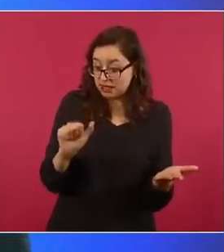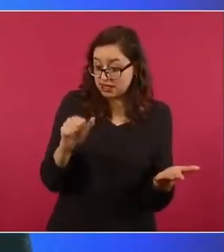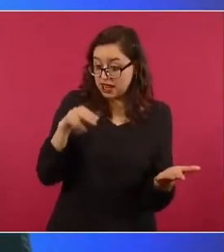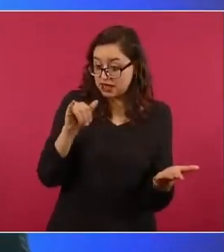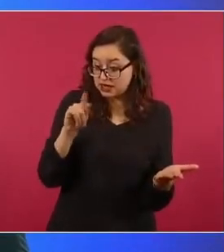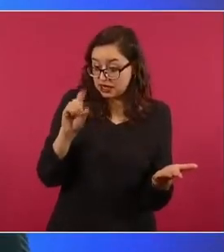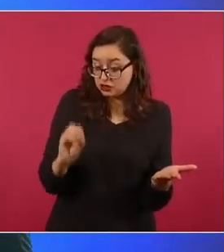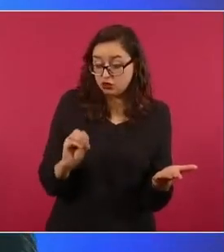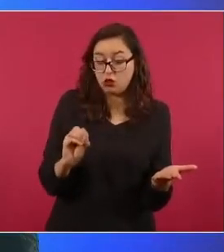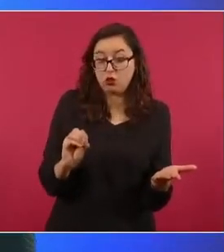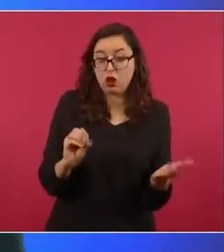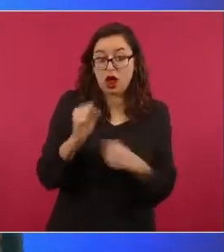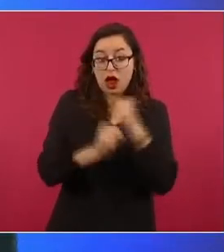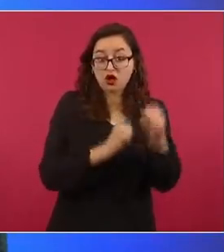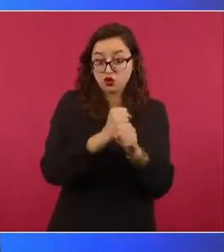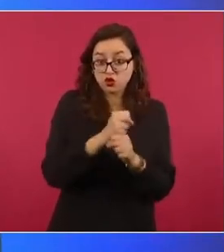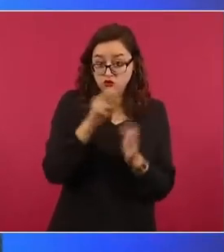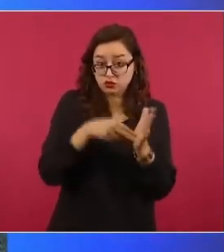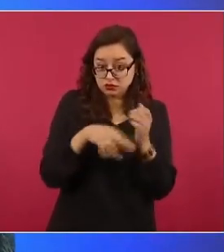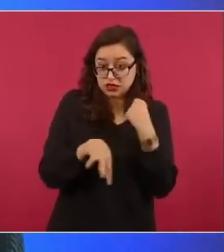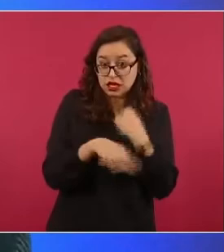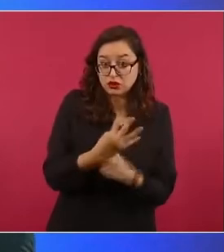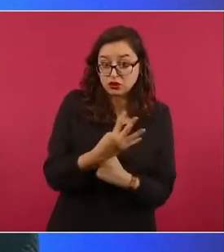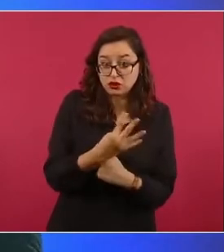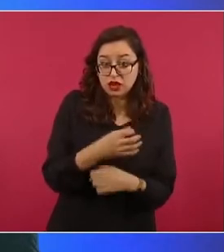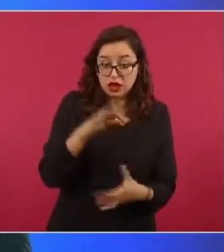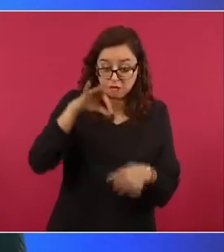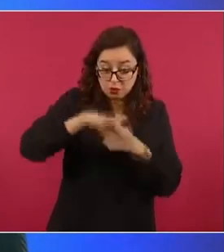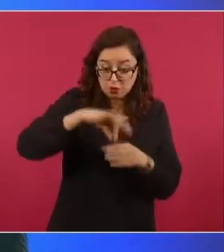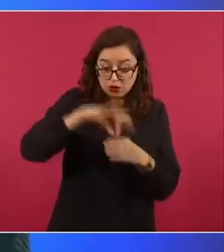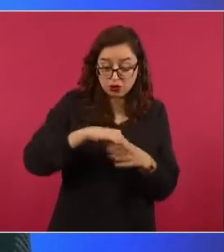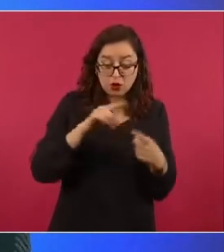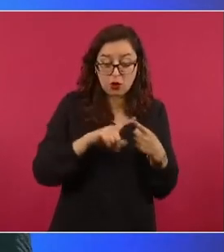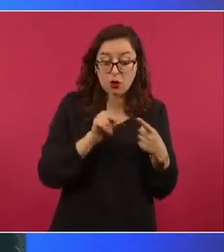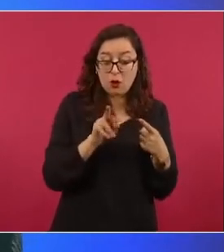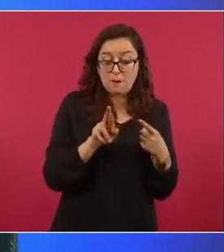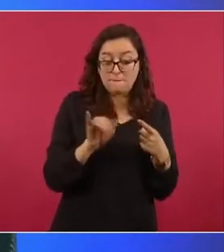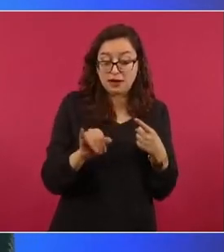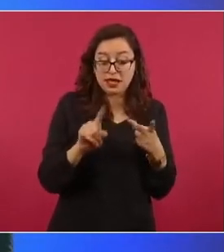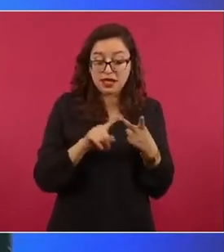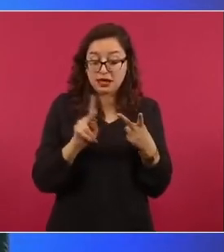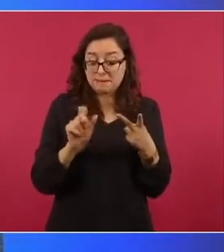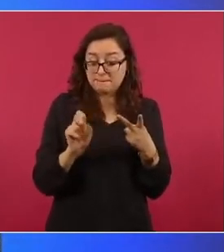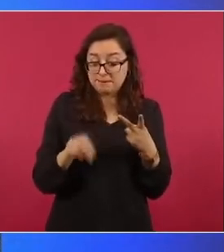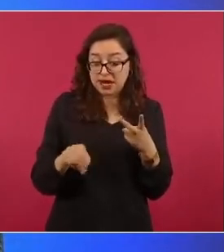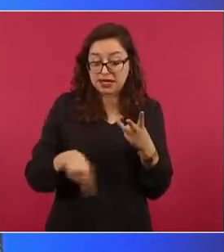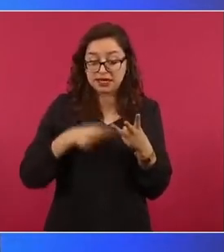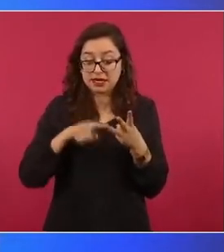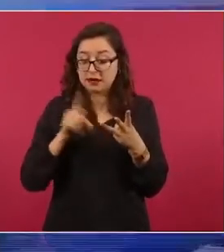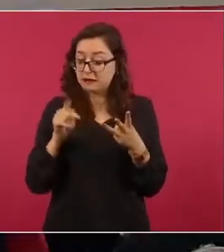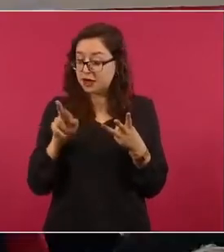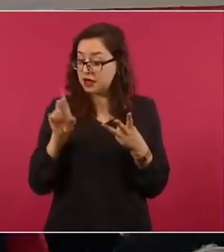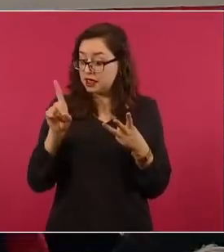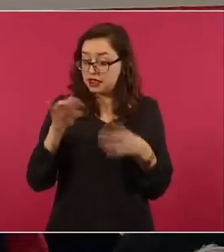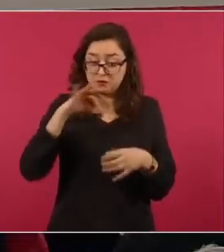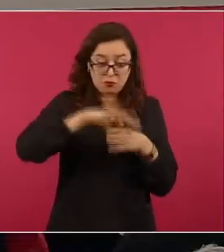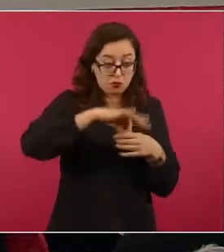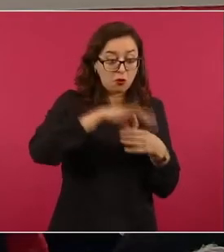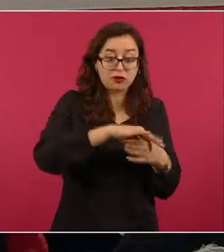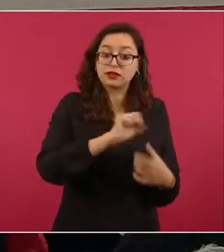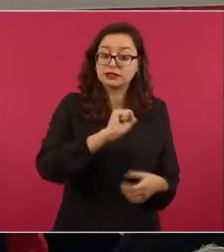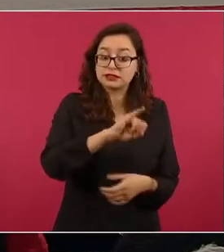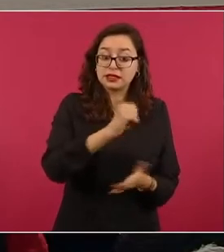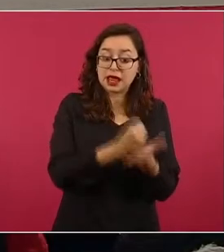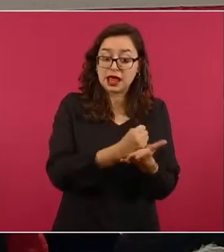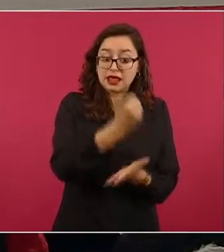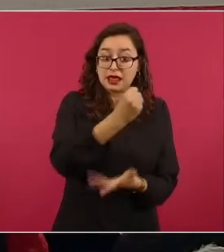PAN y PRD y otros. Y la anulación de la Corte de una reforma de 2017 apoyada por el